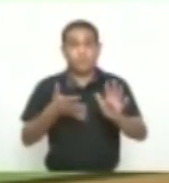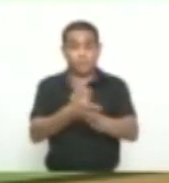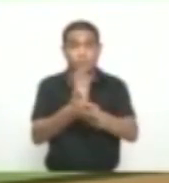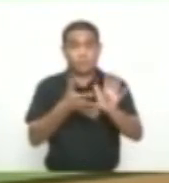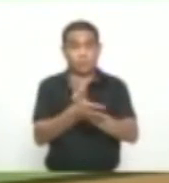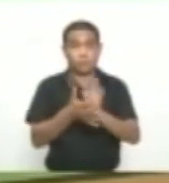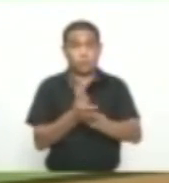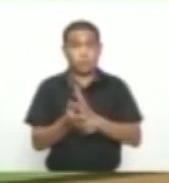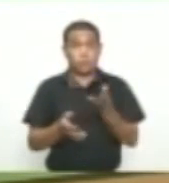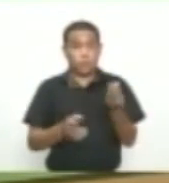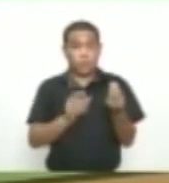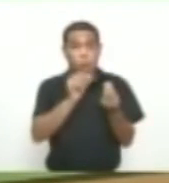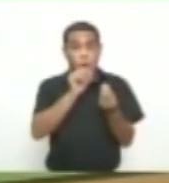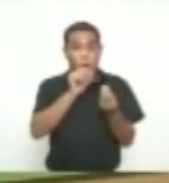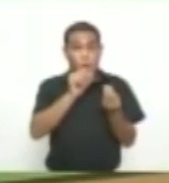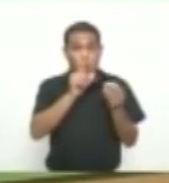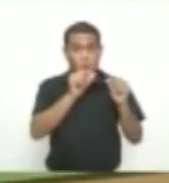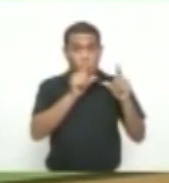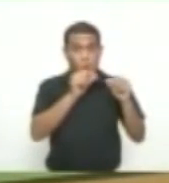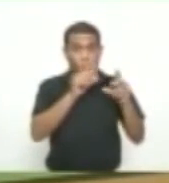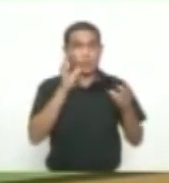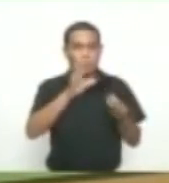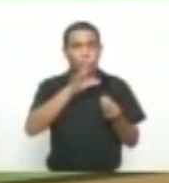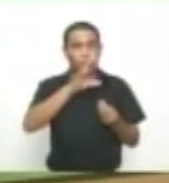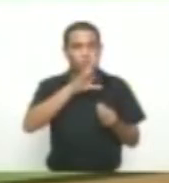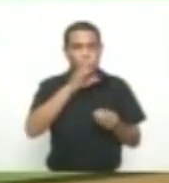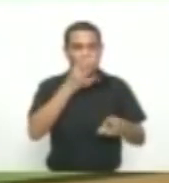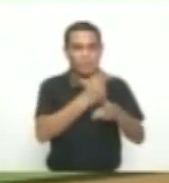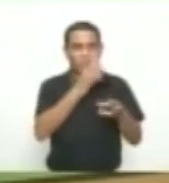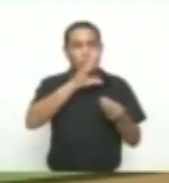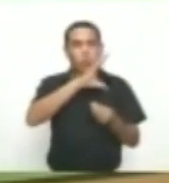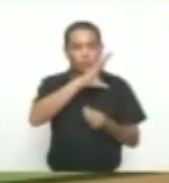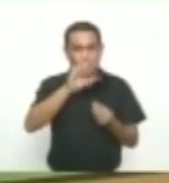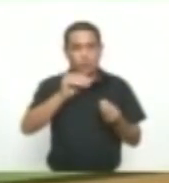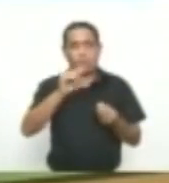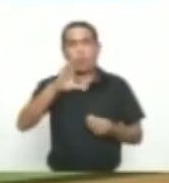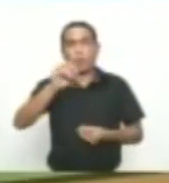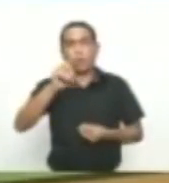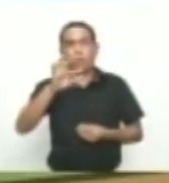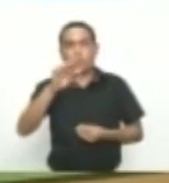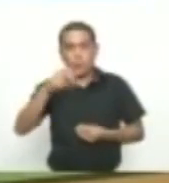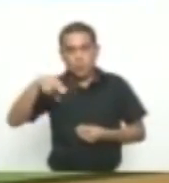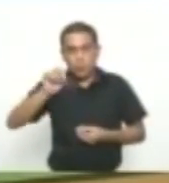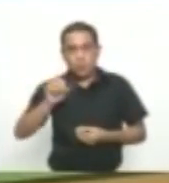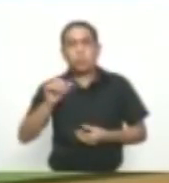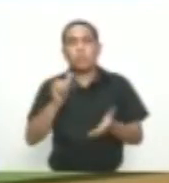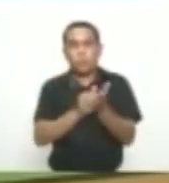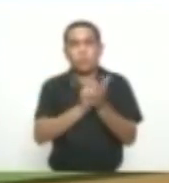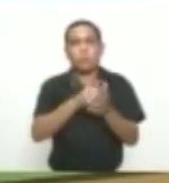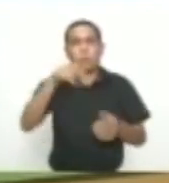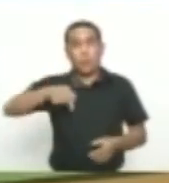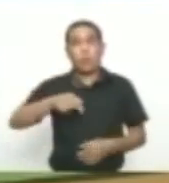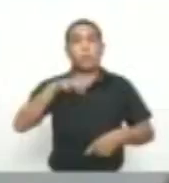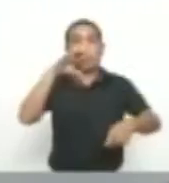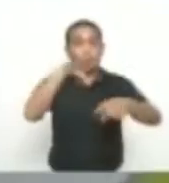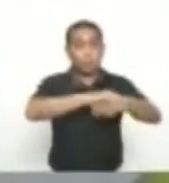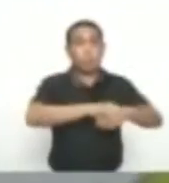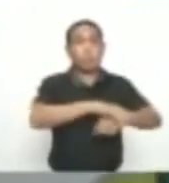integrantes De la banda delincuencial De los costeños Fueron capturados Y señalados De extorsión Y homicidios En el Atlántico